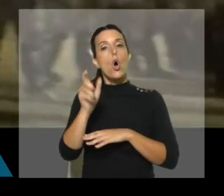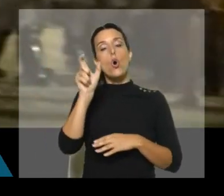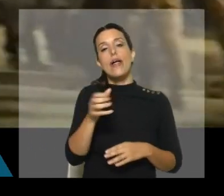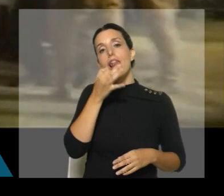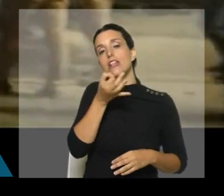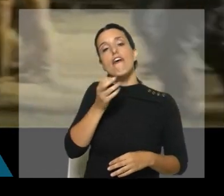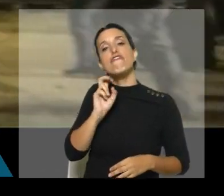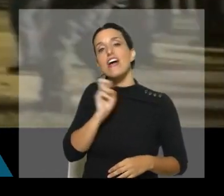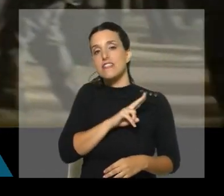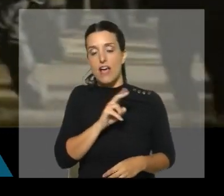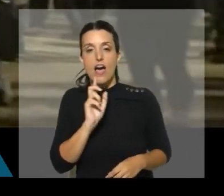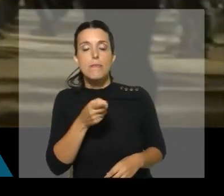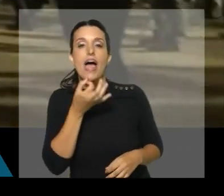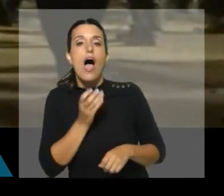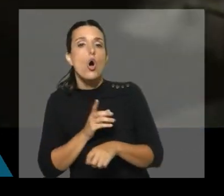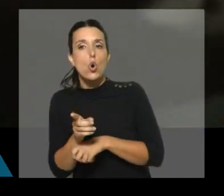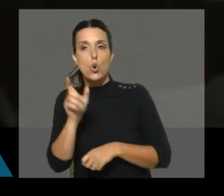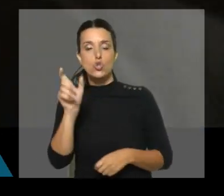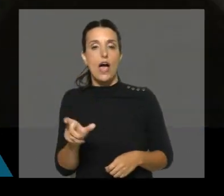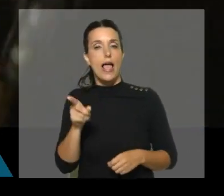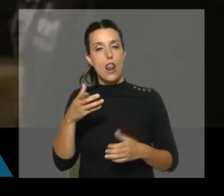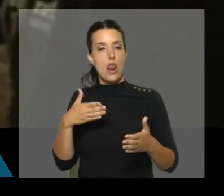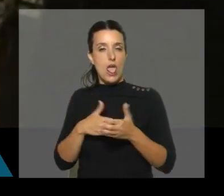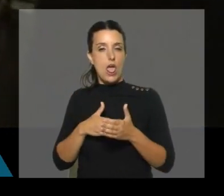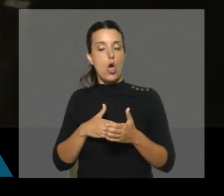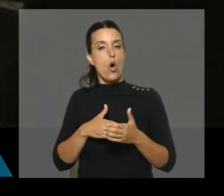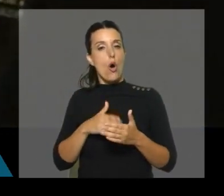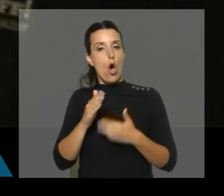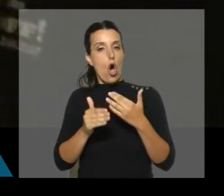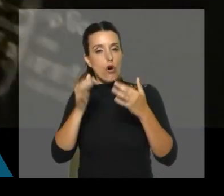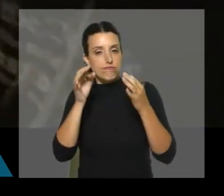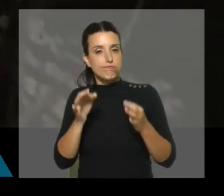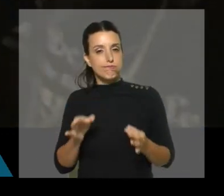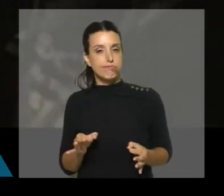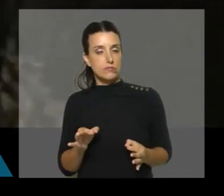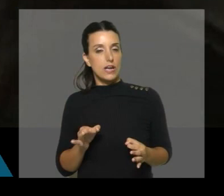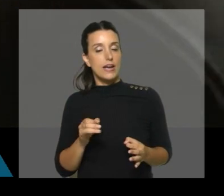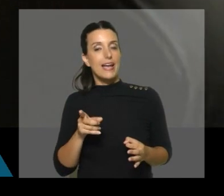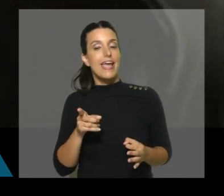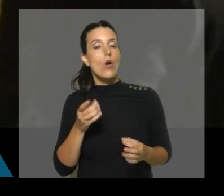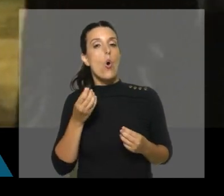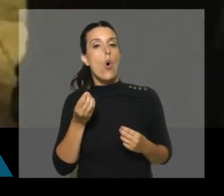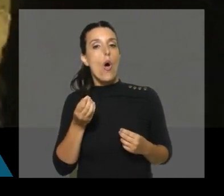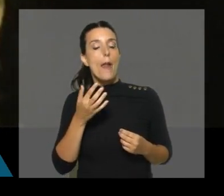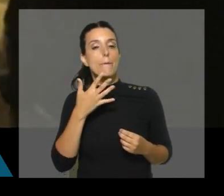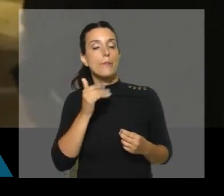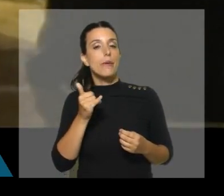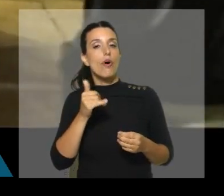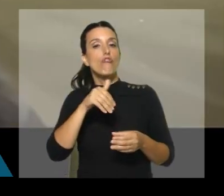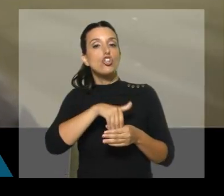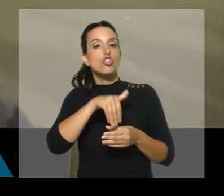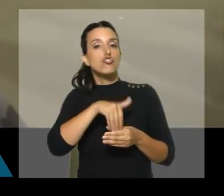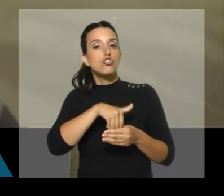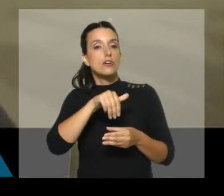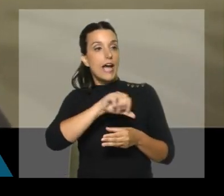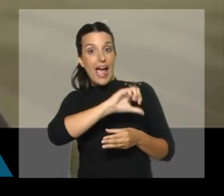falsa. Lo acusan, además, de obstruir un procedimiento oficial federal que es ni más ni menos que la validación del resultado